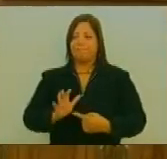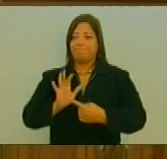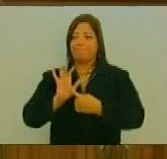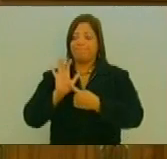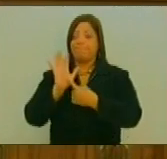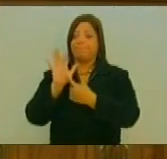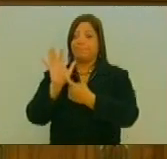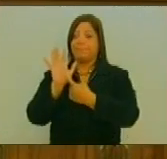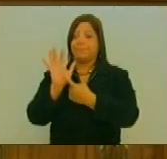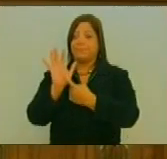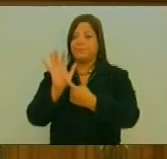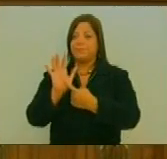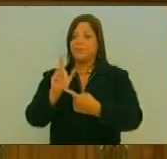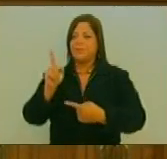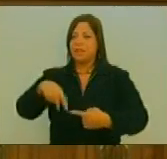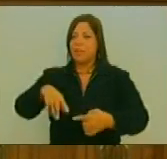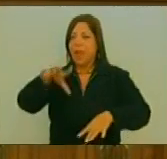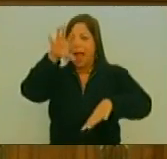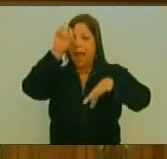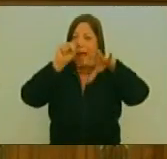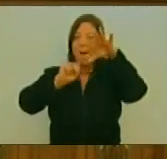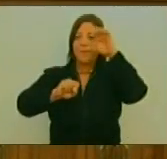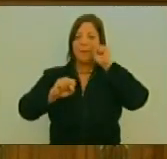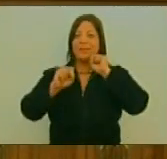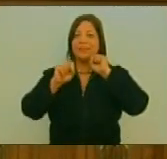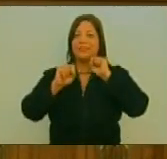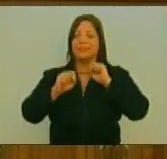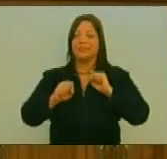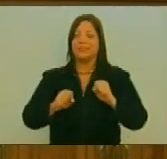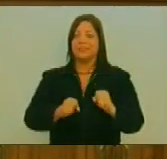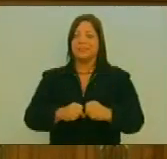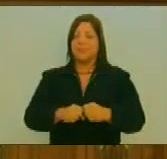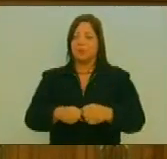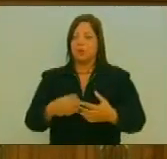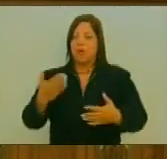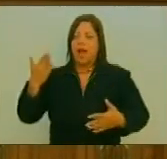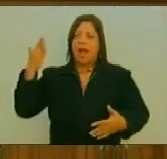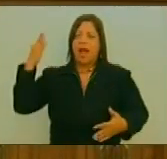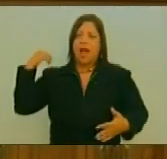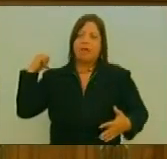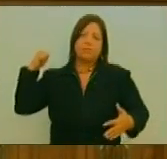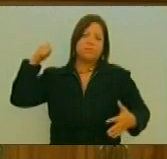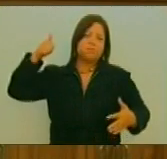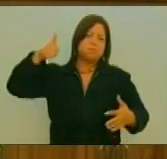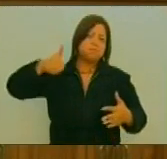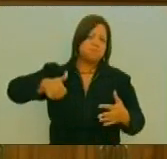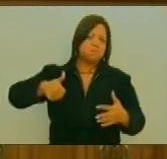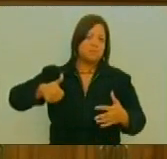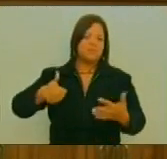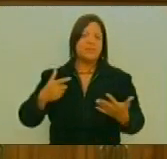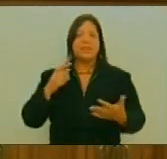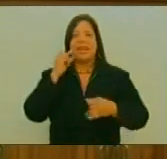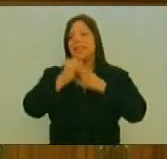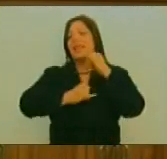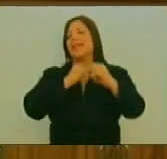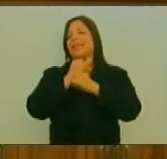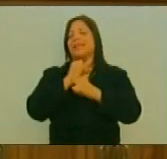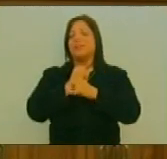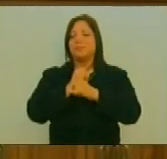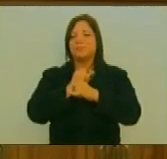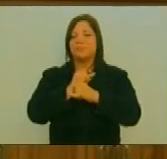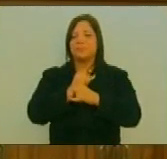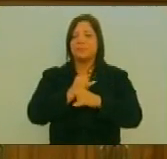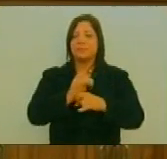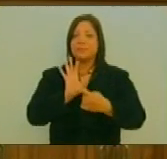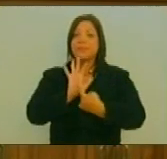Y eso Que tanto Hemos aprendido En largos Años De militancia Y de internacionalismo Si